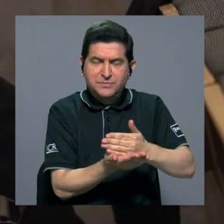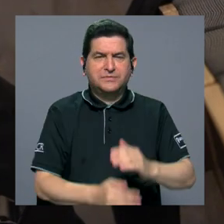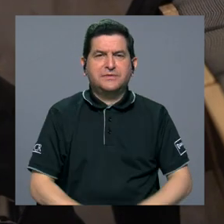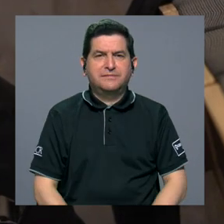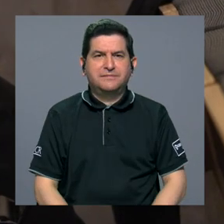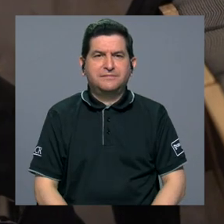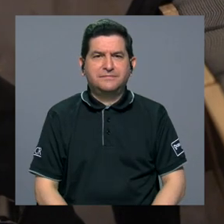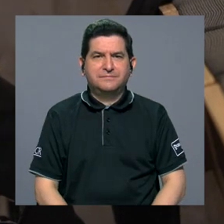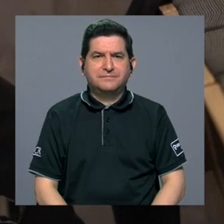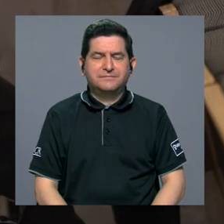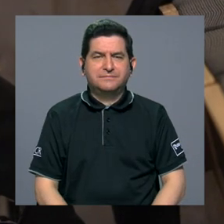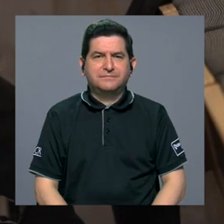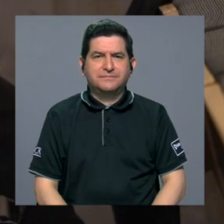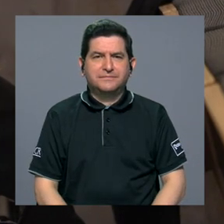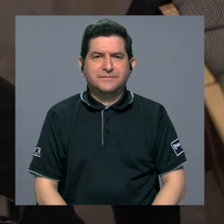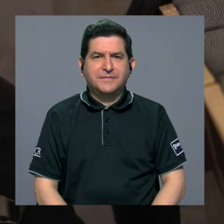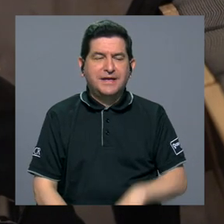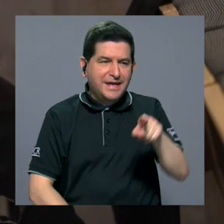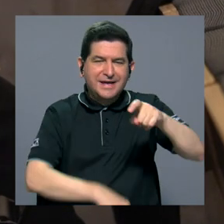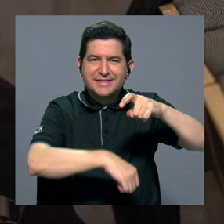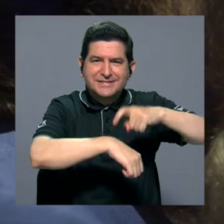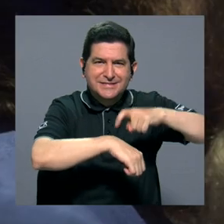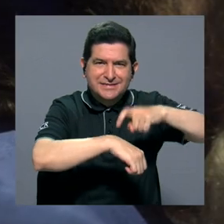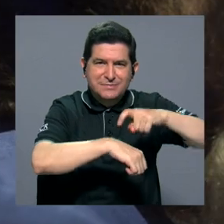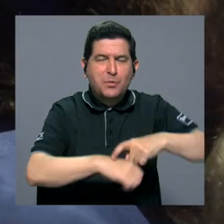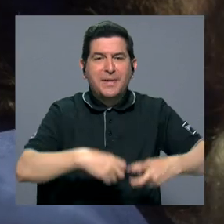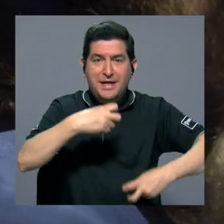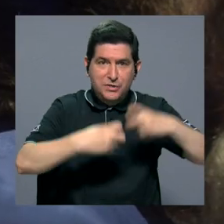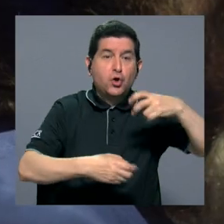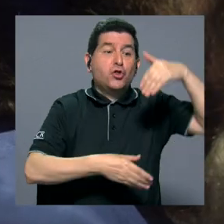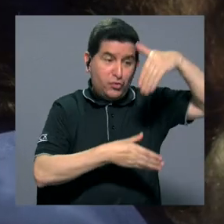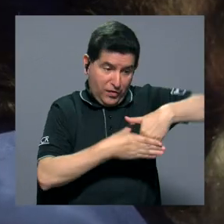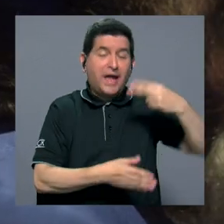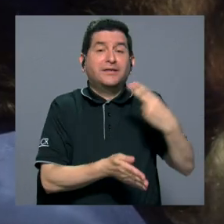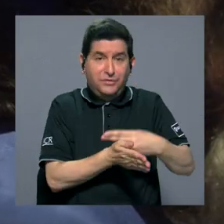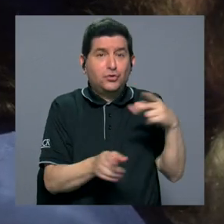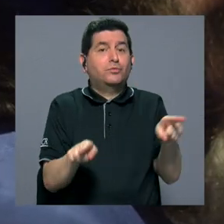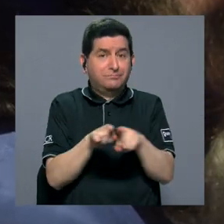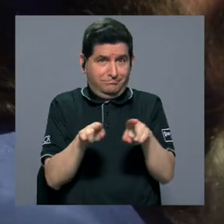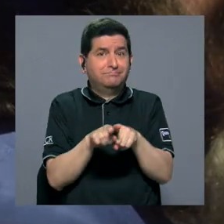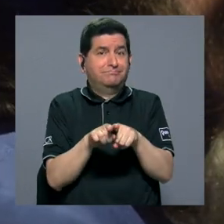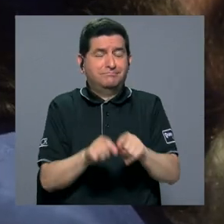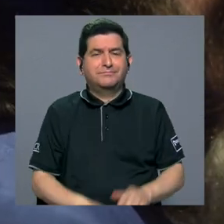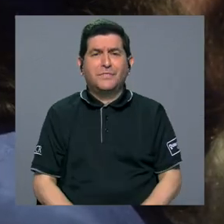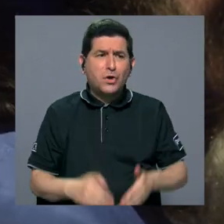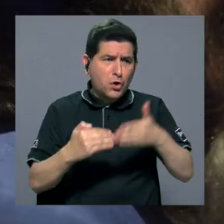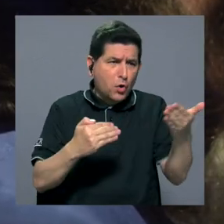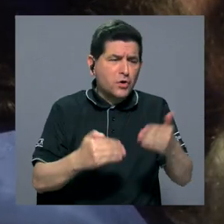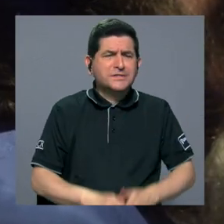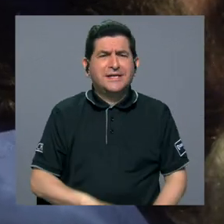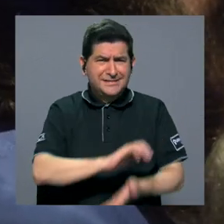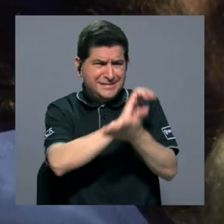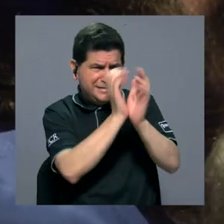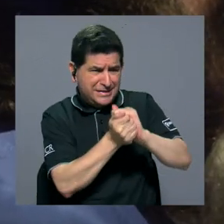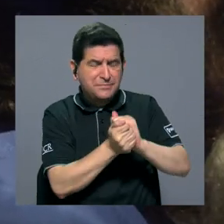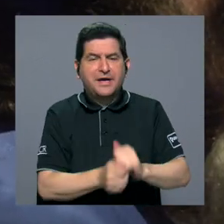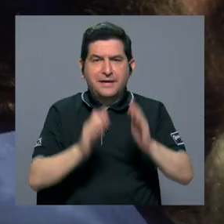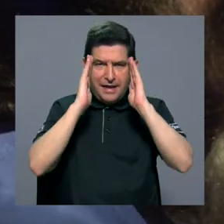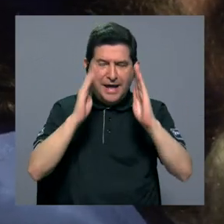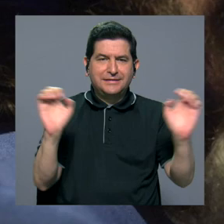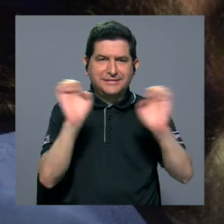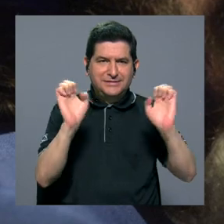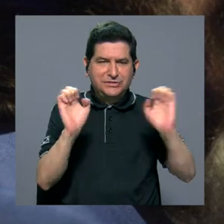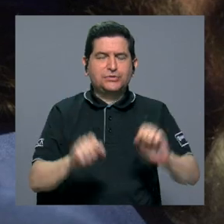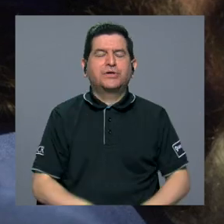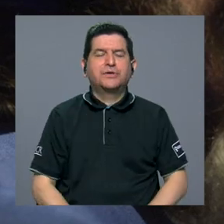un momento también de crisis intrahospitalaria, muchas cosas se movieron para atender la emergencia nacional,